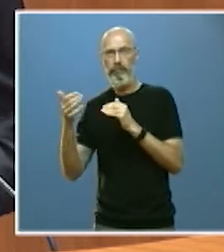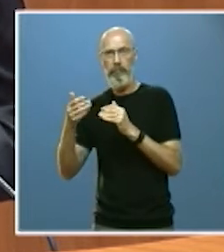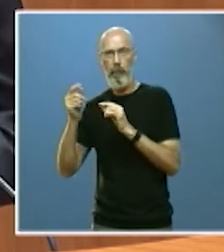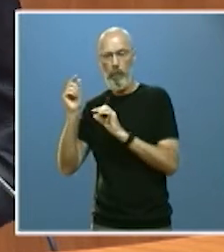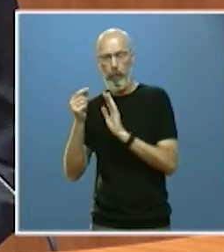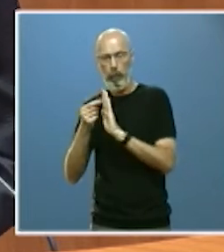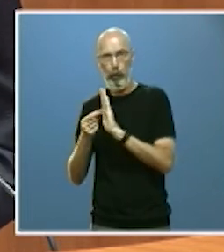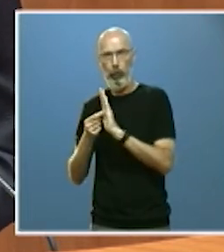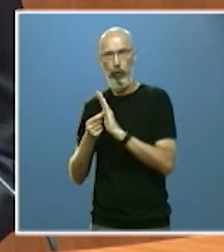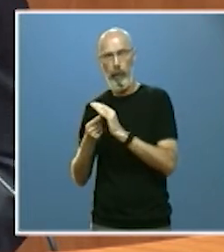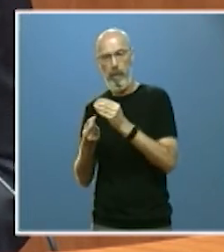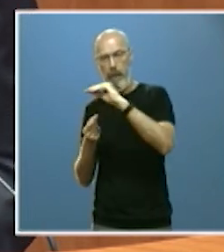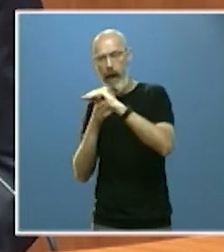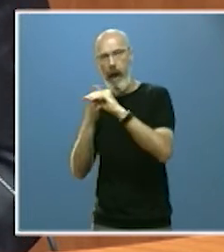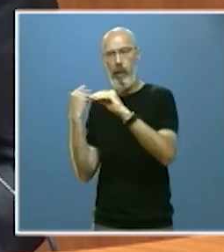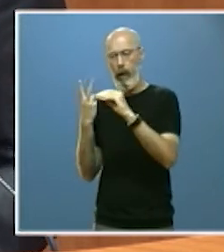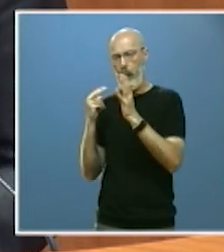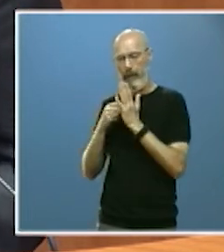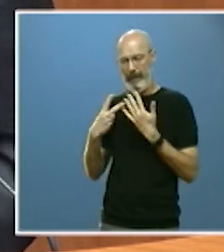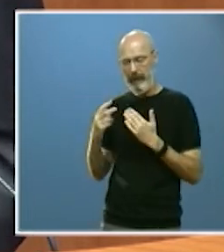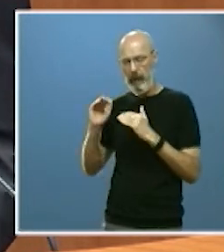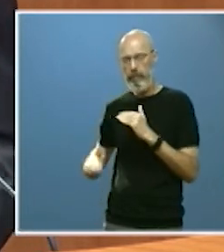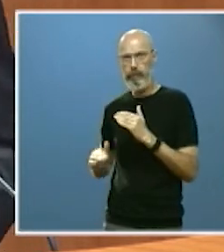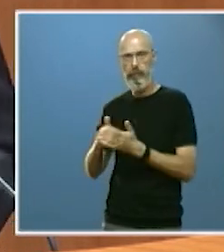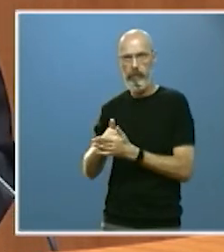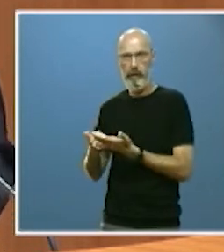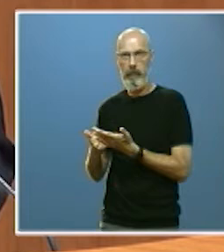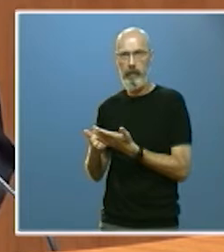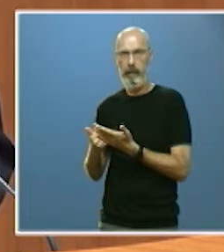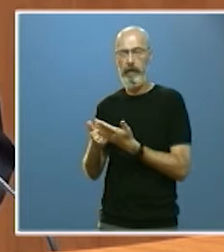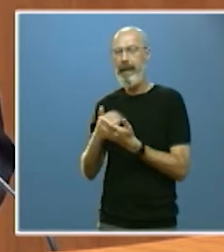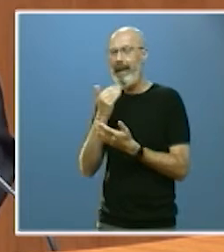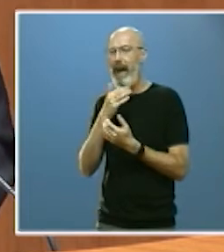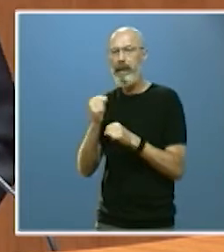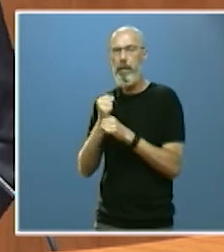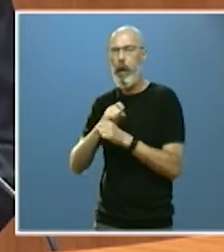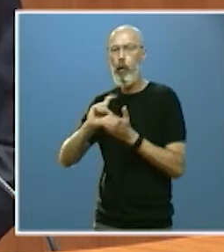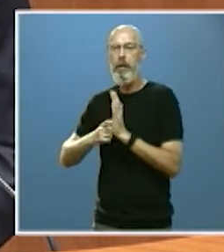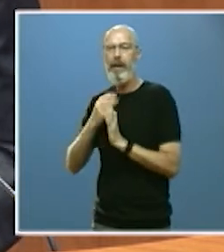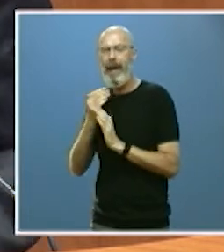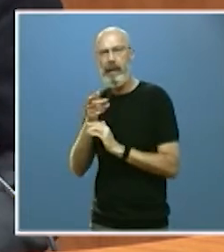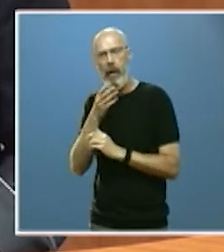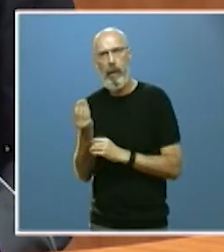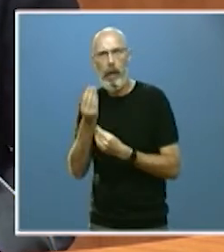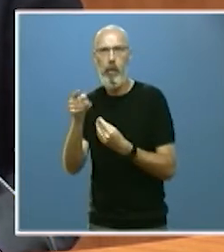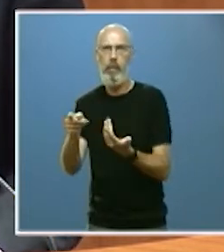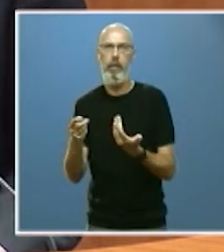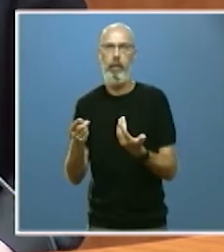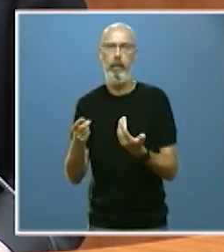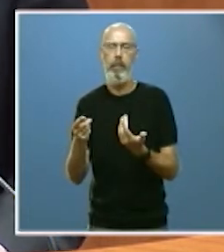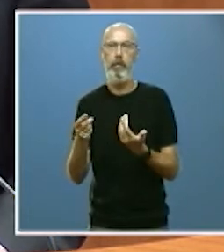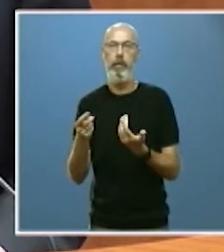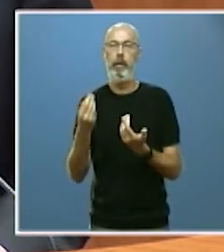año 2007, cuando rozábamos el pleno empleo técnico. En los últimos 12 meses, la tasa de